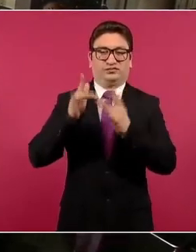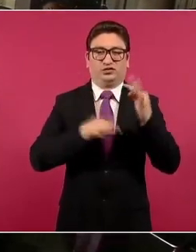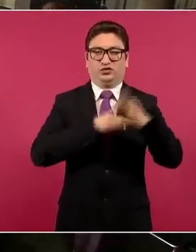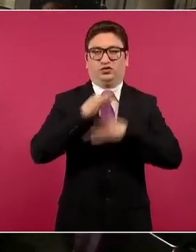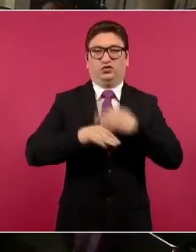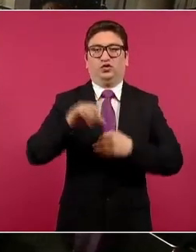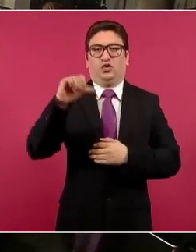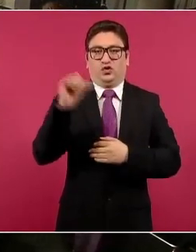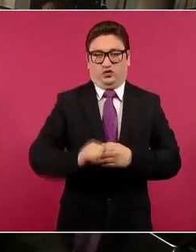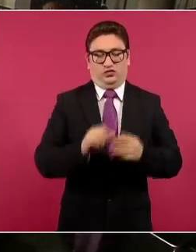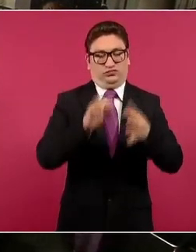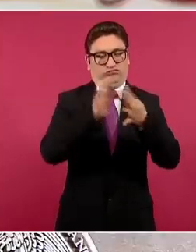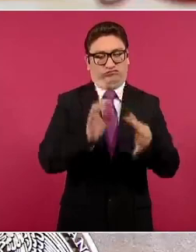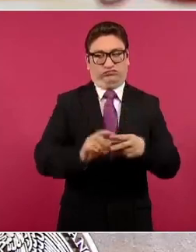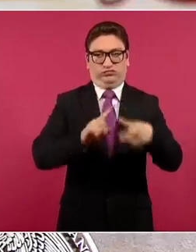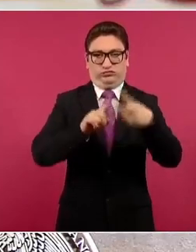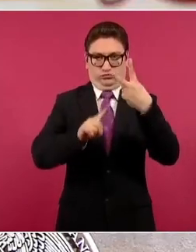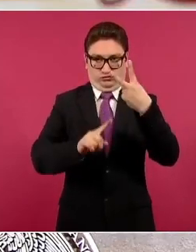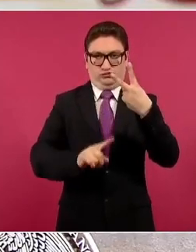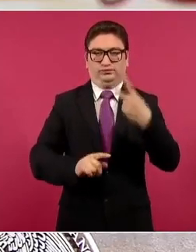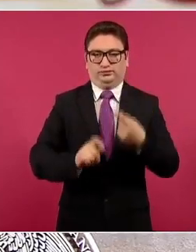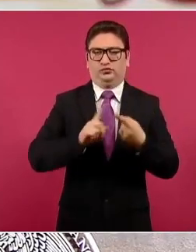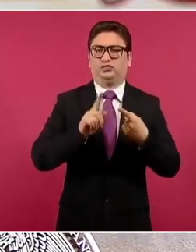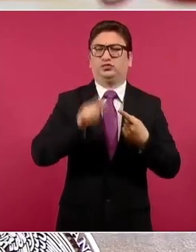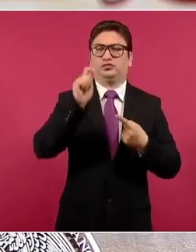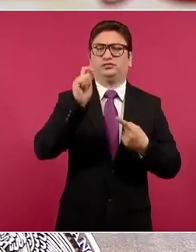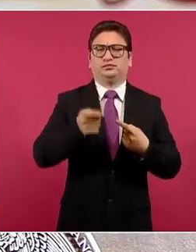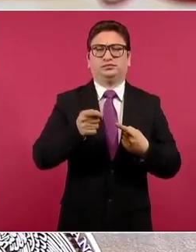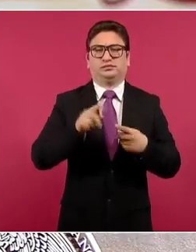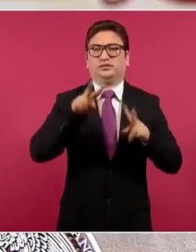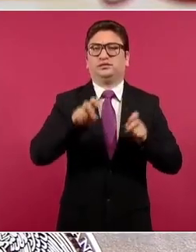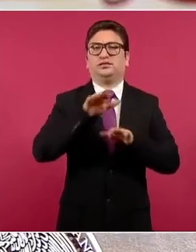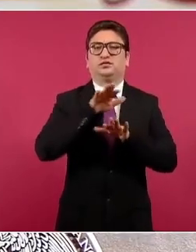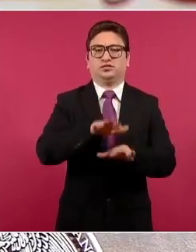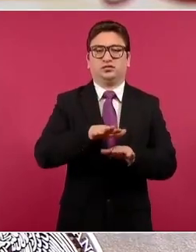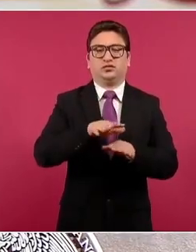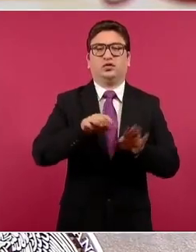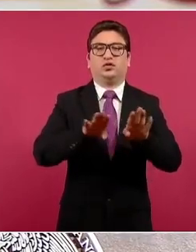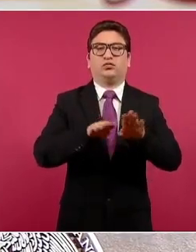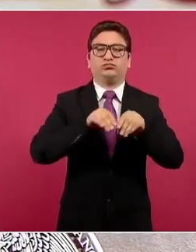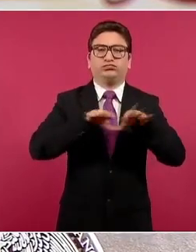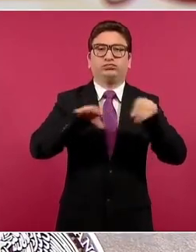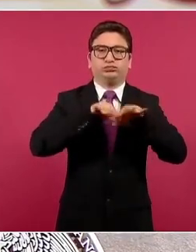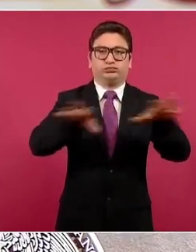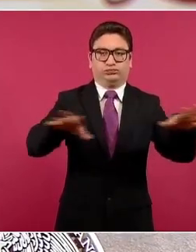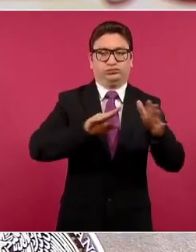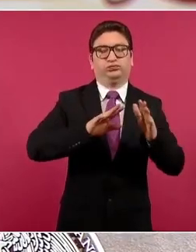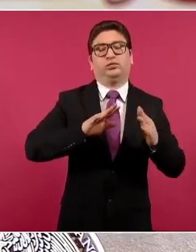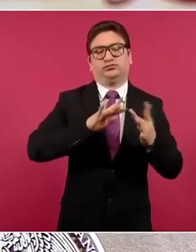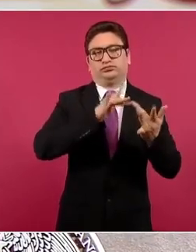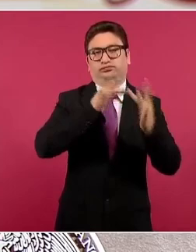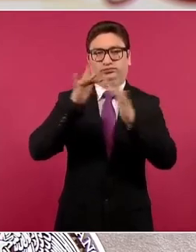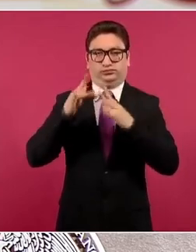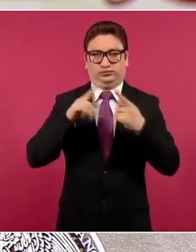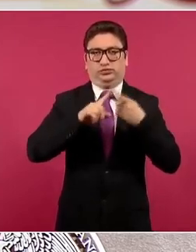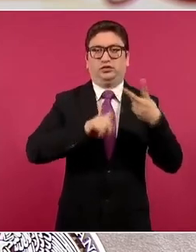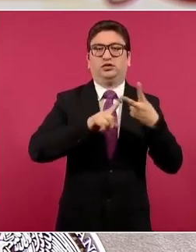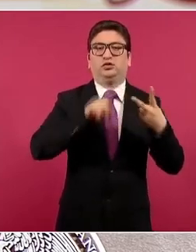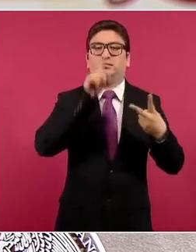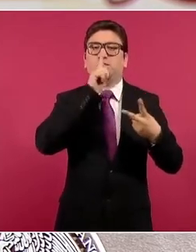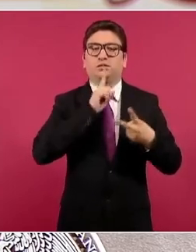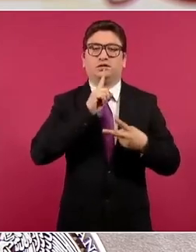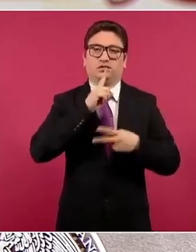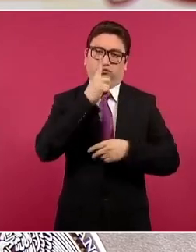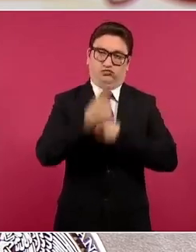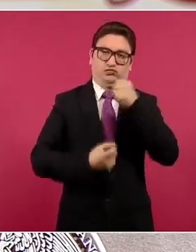Hoy vamos a hacer dos recuentos. Uno sobre las campañas que se emprenden en medios y redes y otro las mentiras del año.